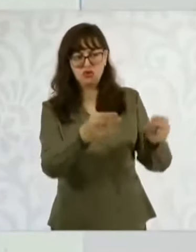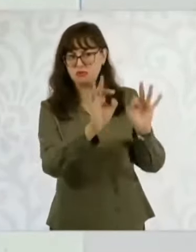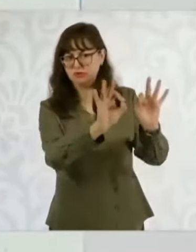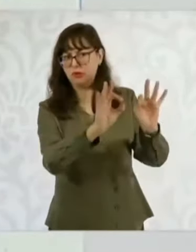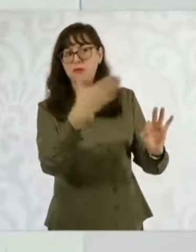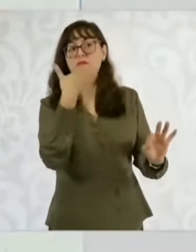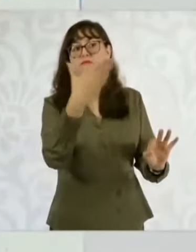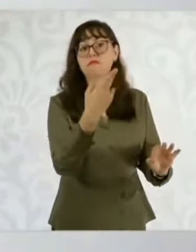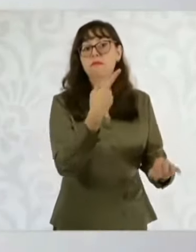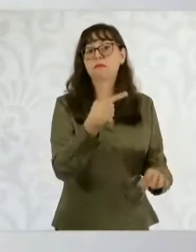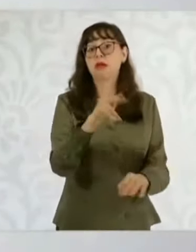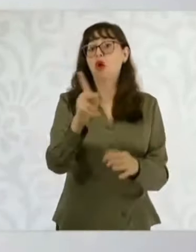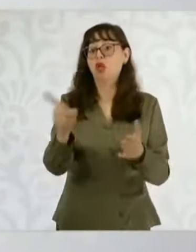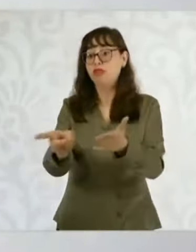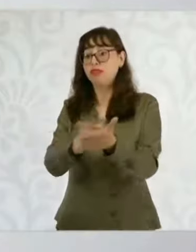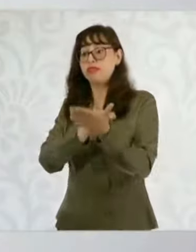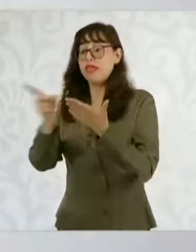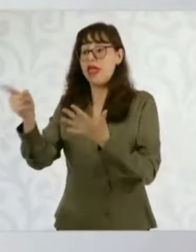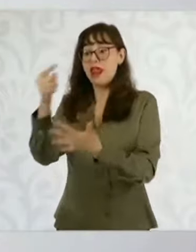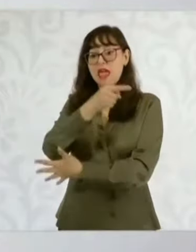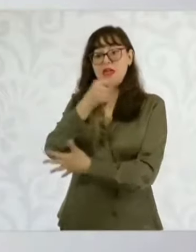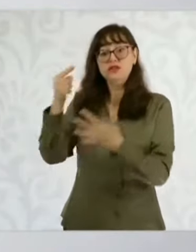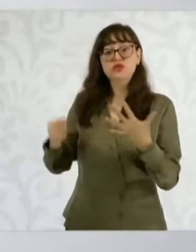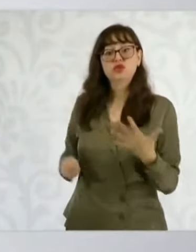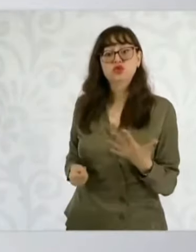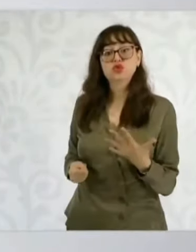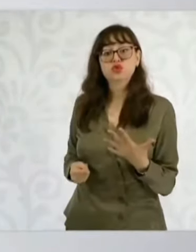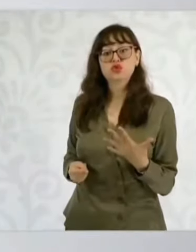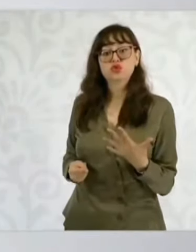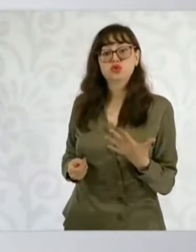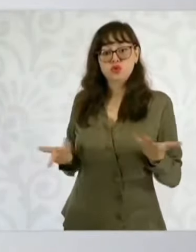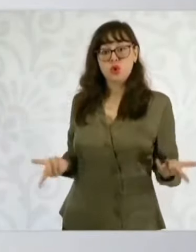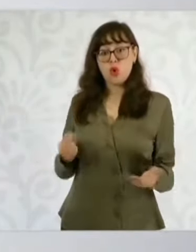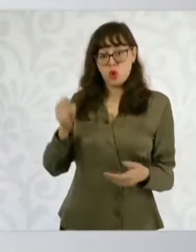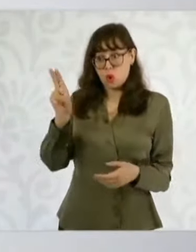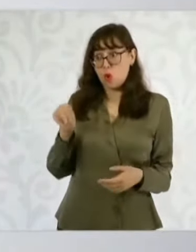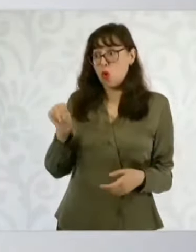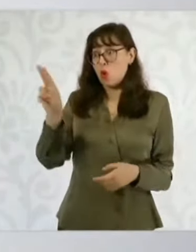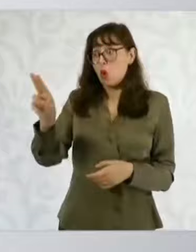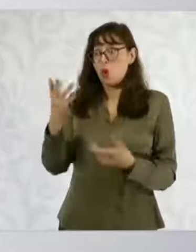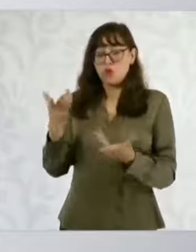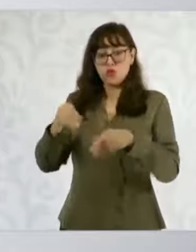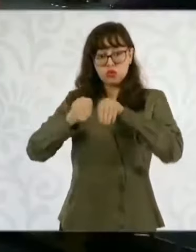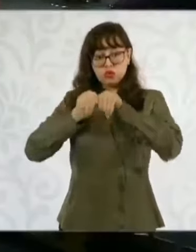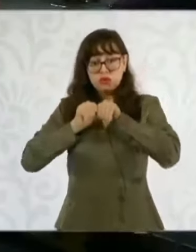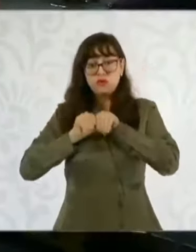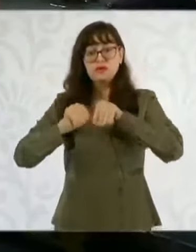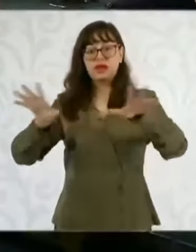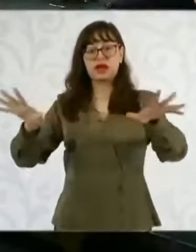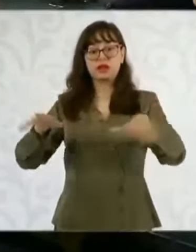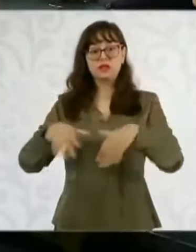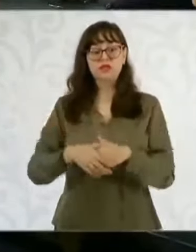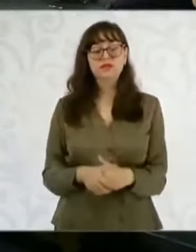quien publicó los derechos, la Carta de Derechos Humanos se llama,